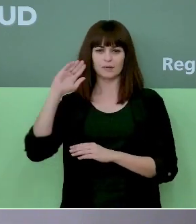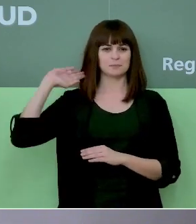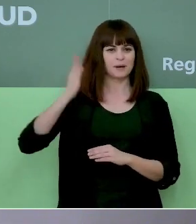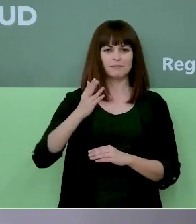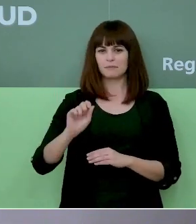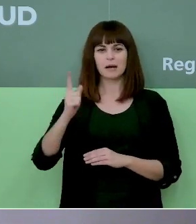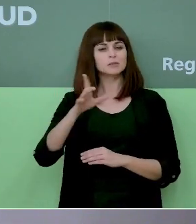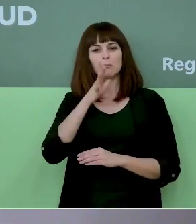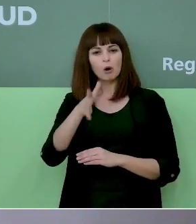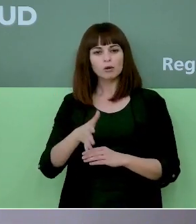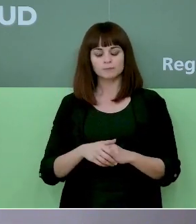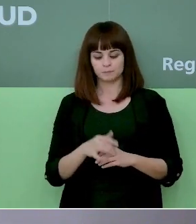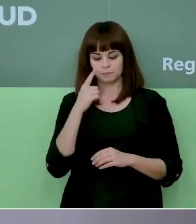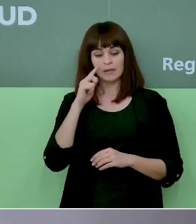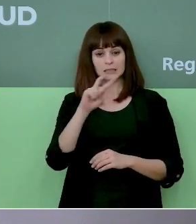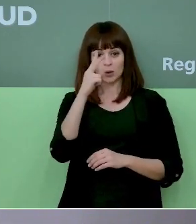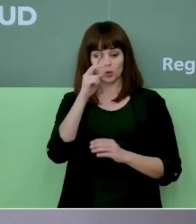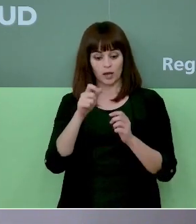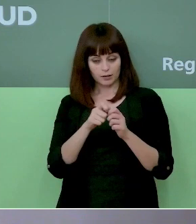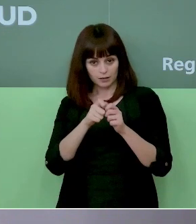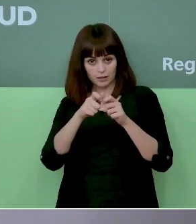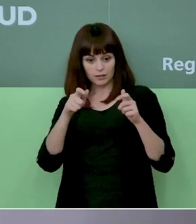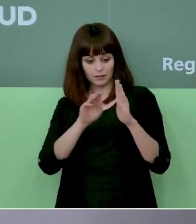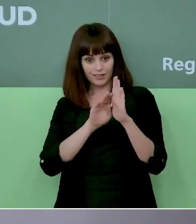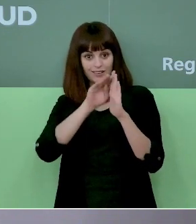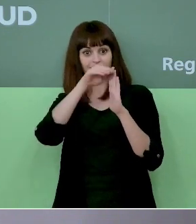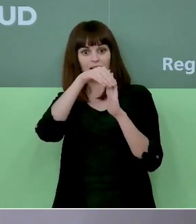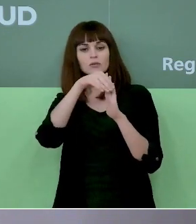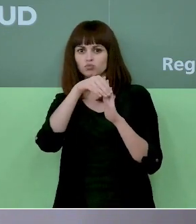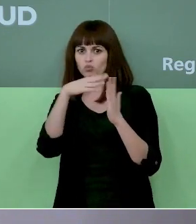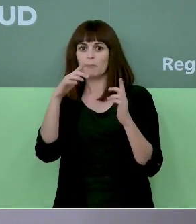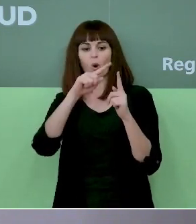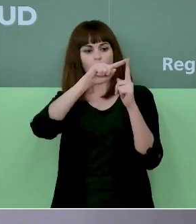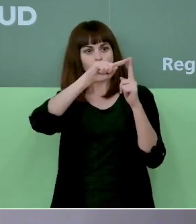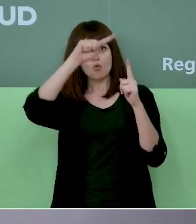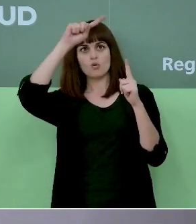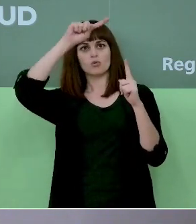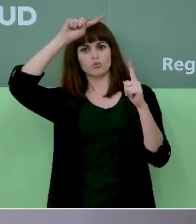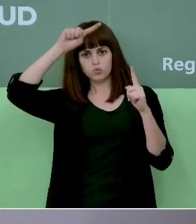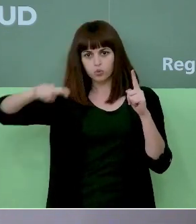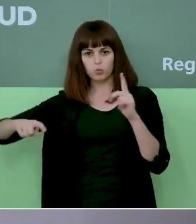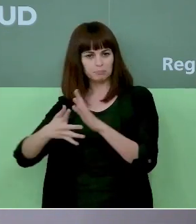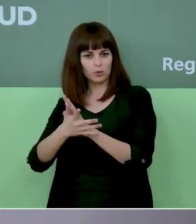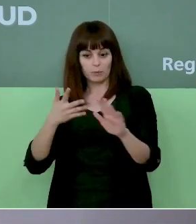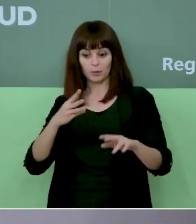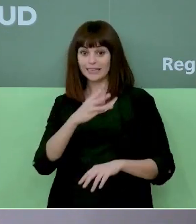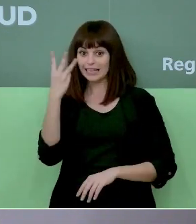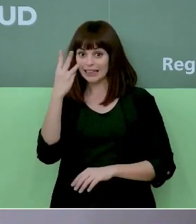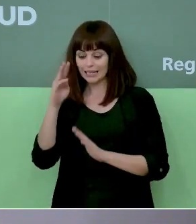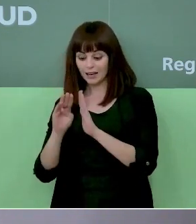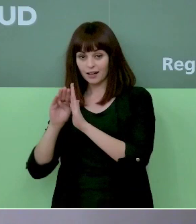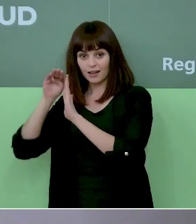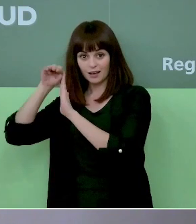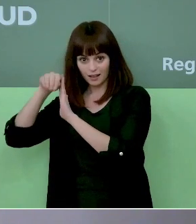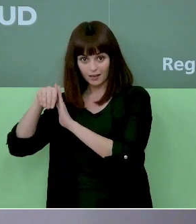en la segunda ola tuvo un pico pero que afortunadamente descendió de forma rápida en esta tercera la verdad